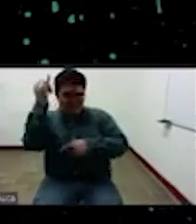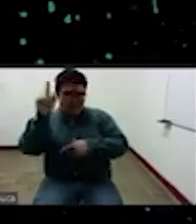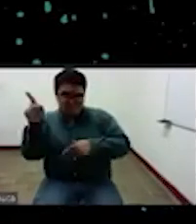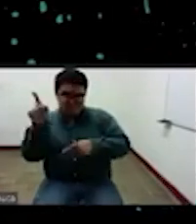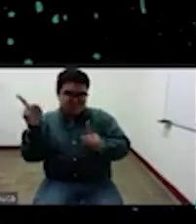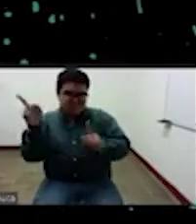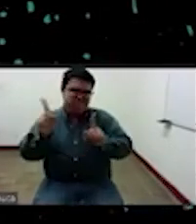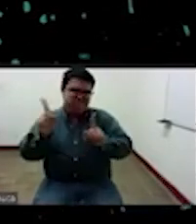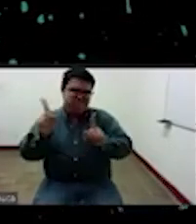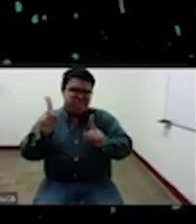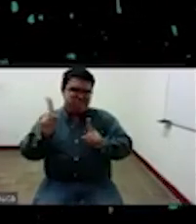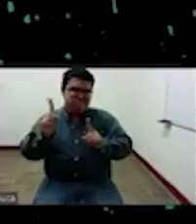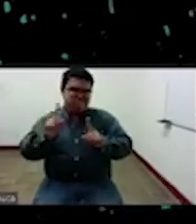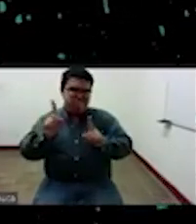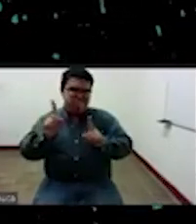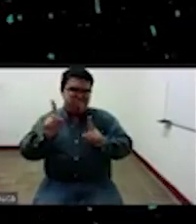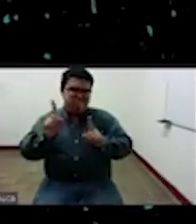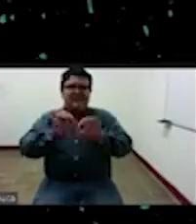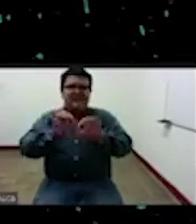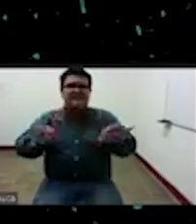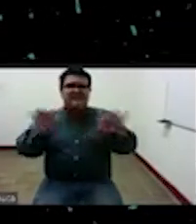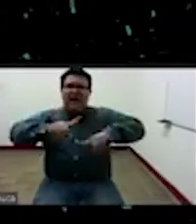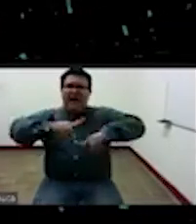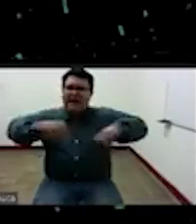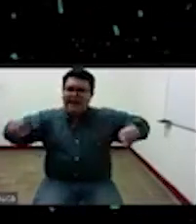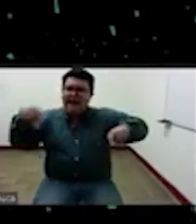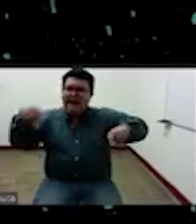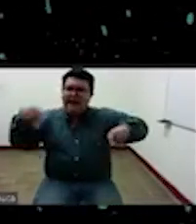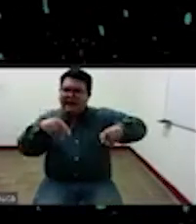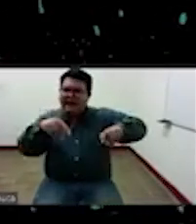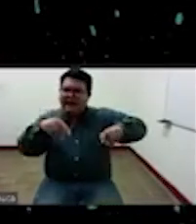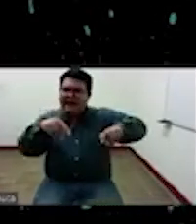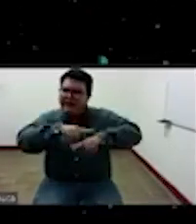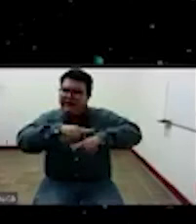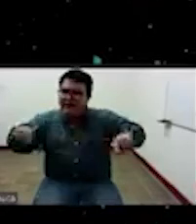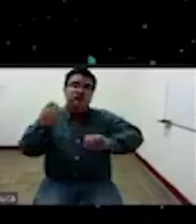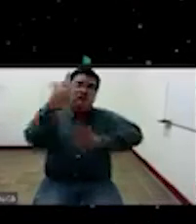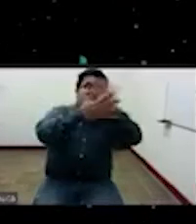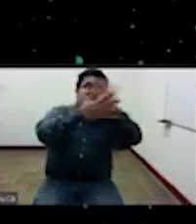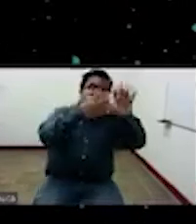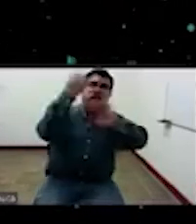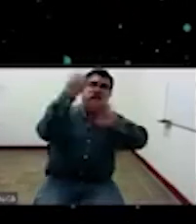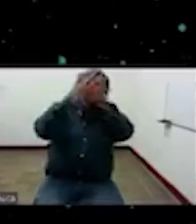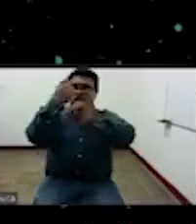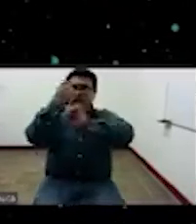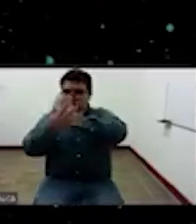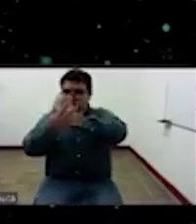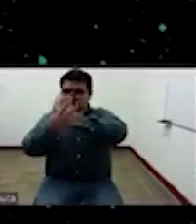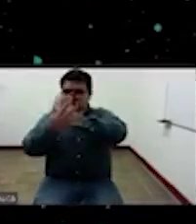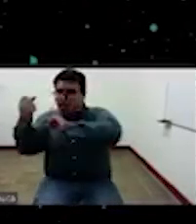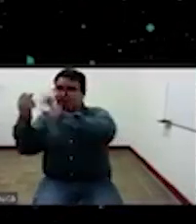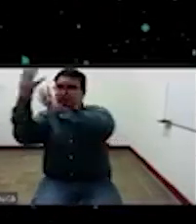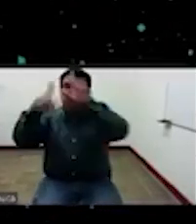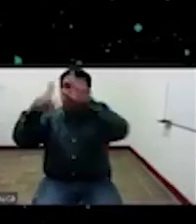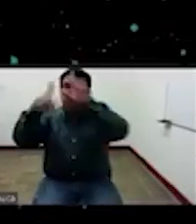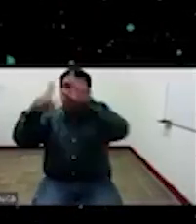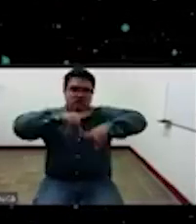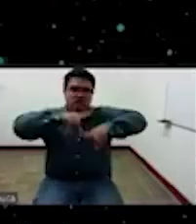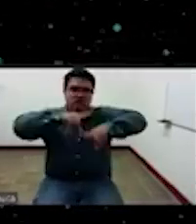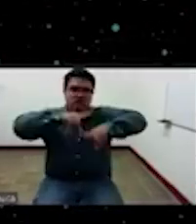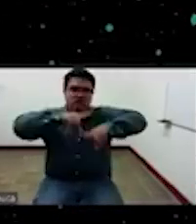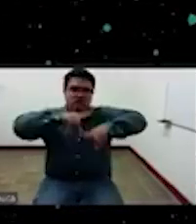este pluriverso o esos distintos mundos deben conversar entre